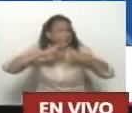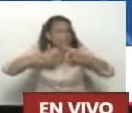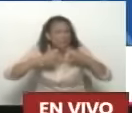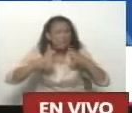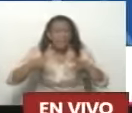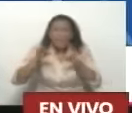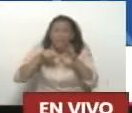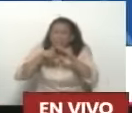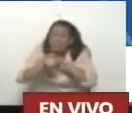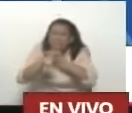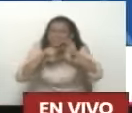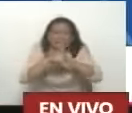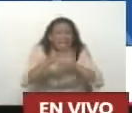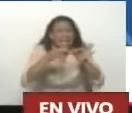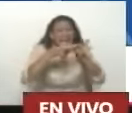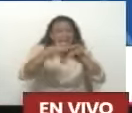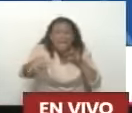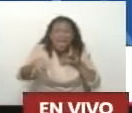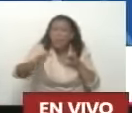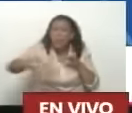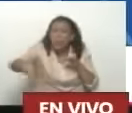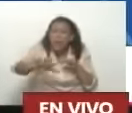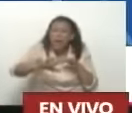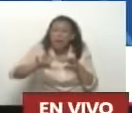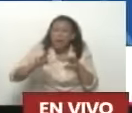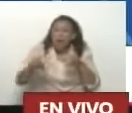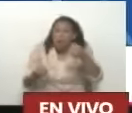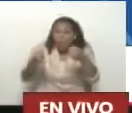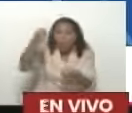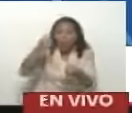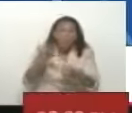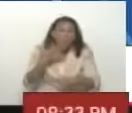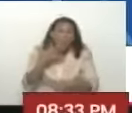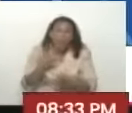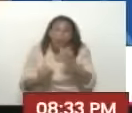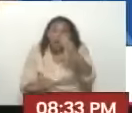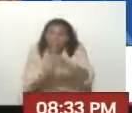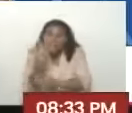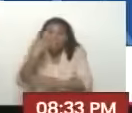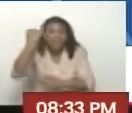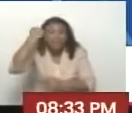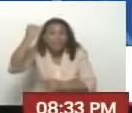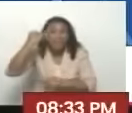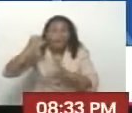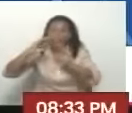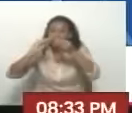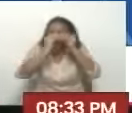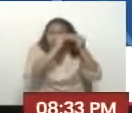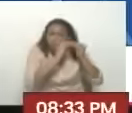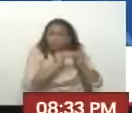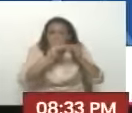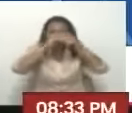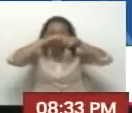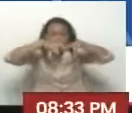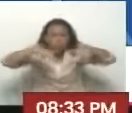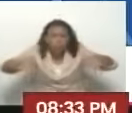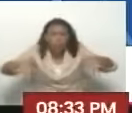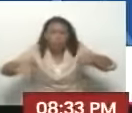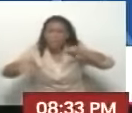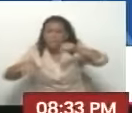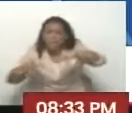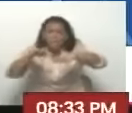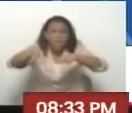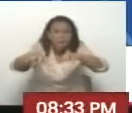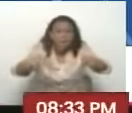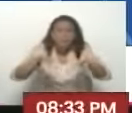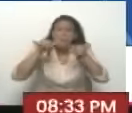difíciles Tan habitadas Podamos ir nosotros Construyendo La red Del empoderamiento